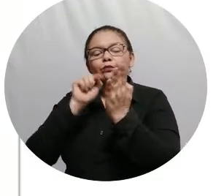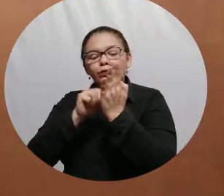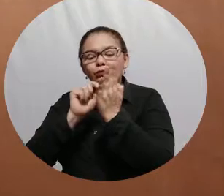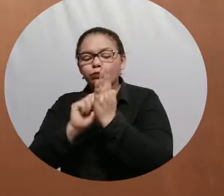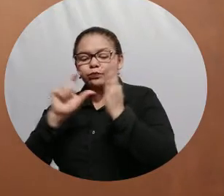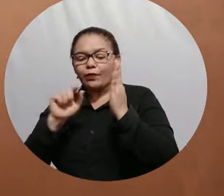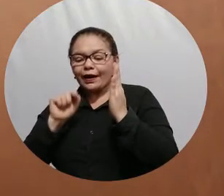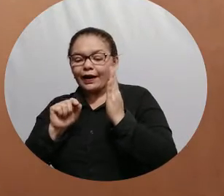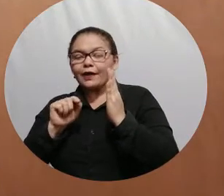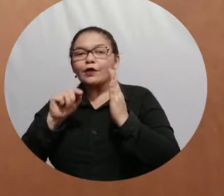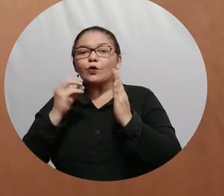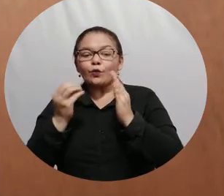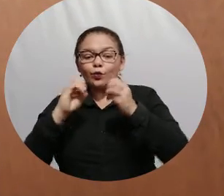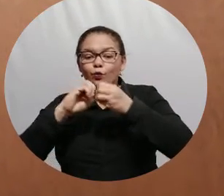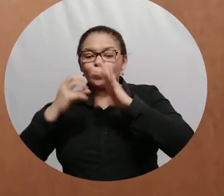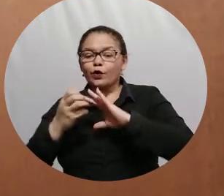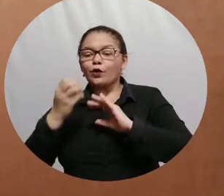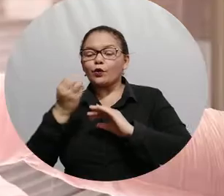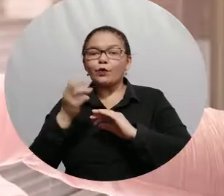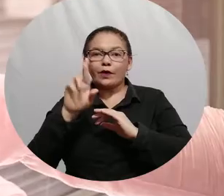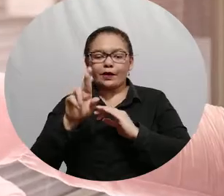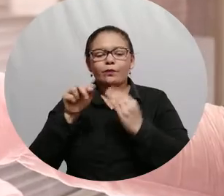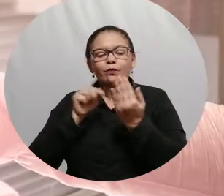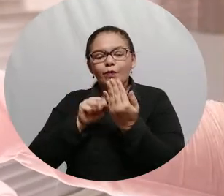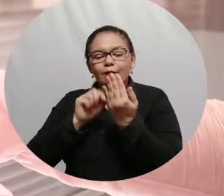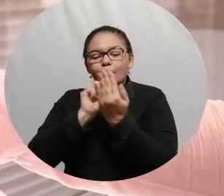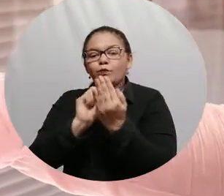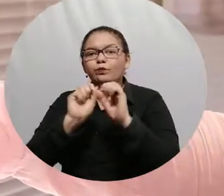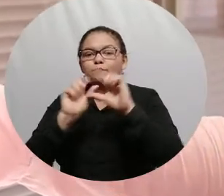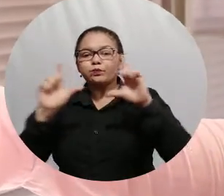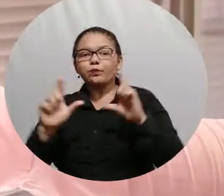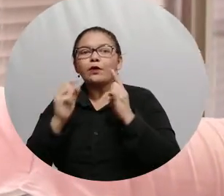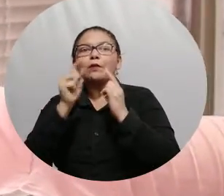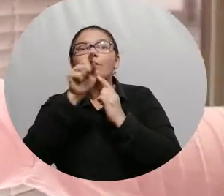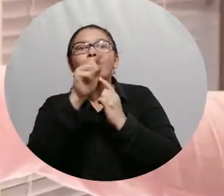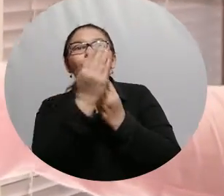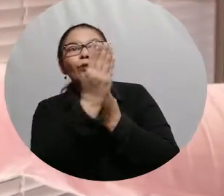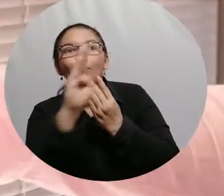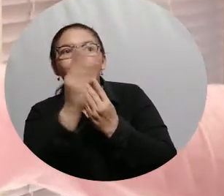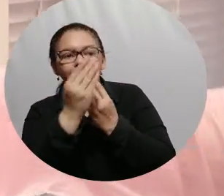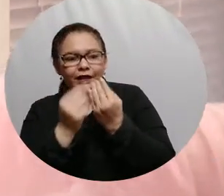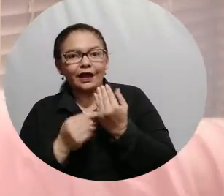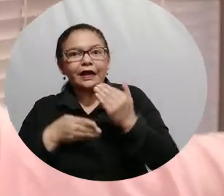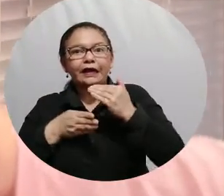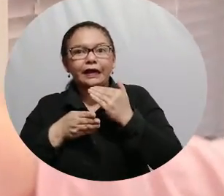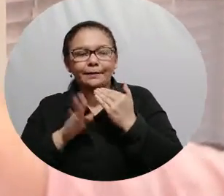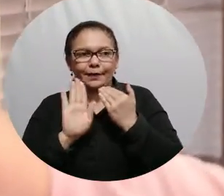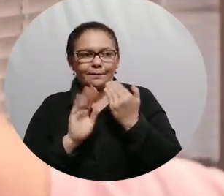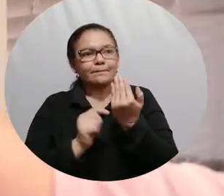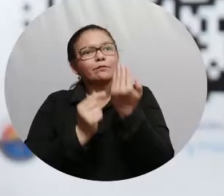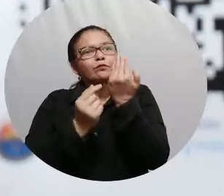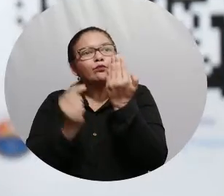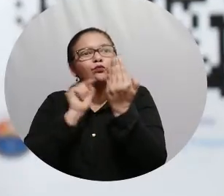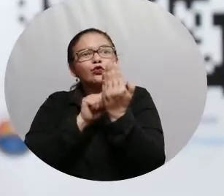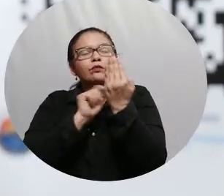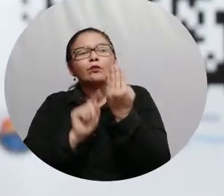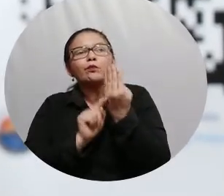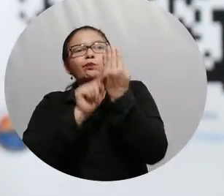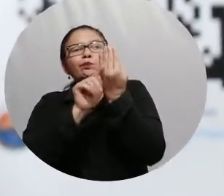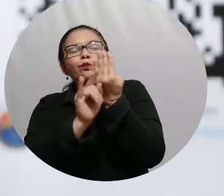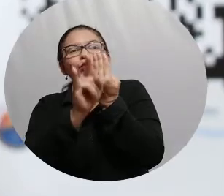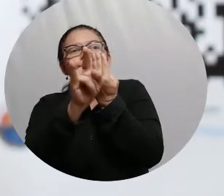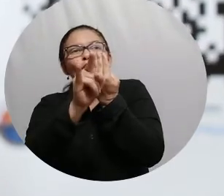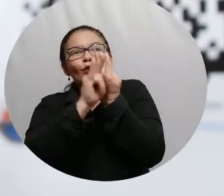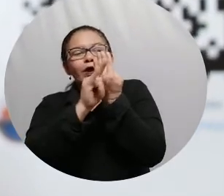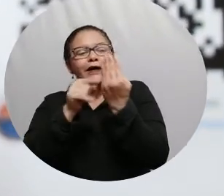pantalla. Luego, ubicar la cámara del dispositivo sobre el código que se encuentra en la puerta de la dependencia a la que desea ingresar y así podrá